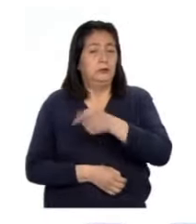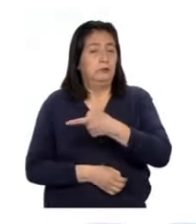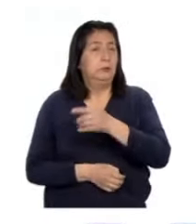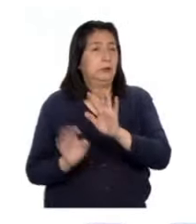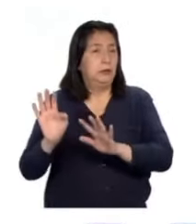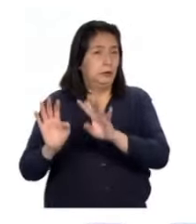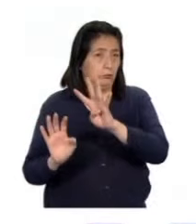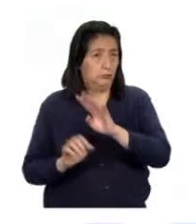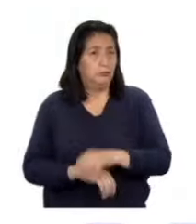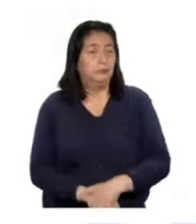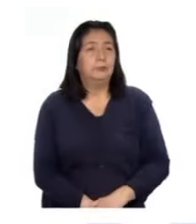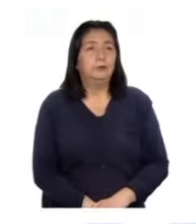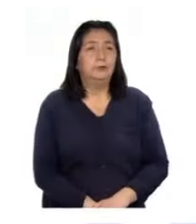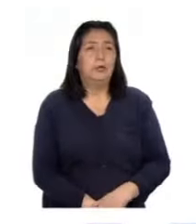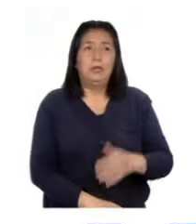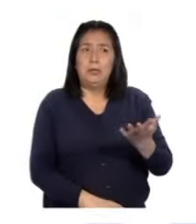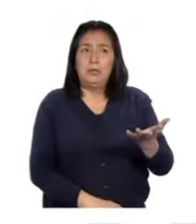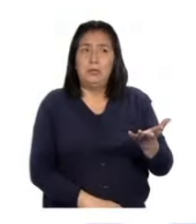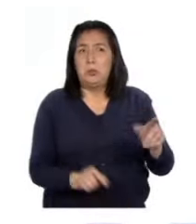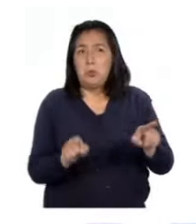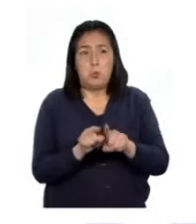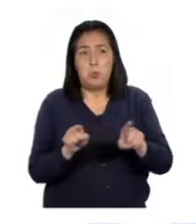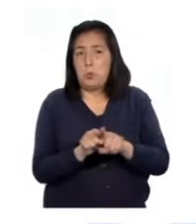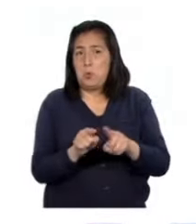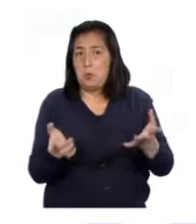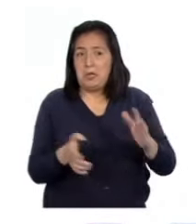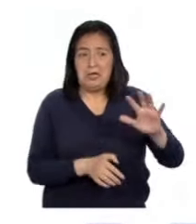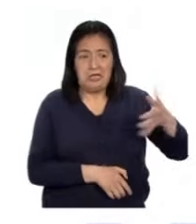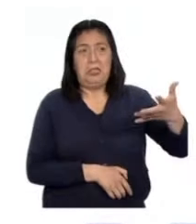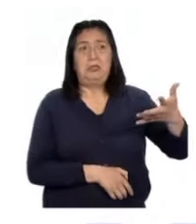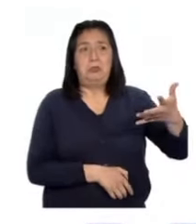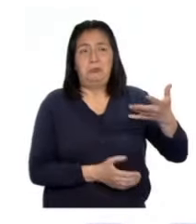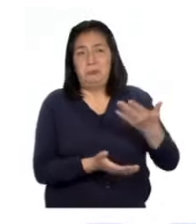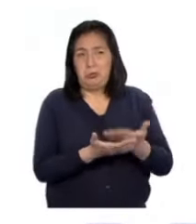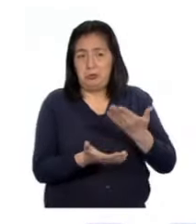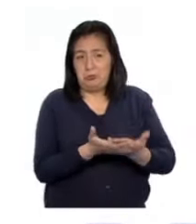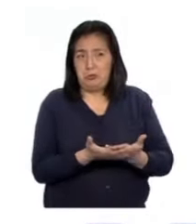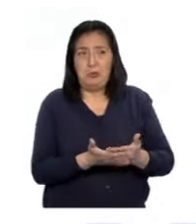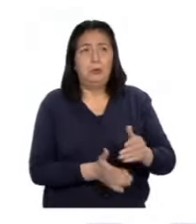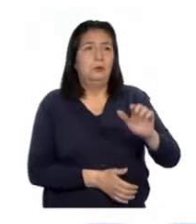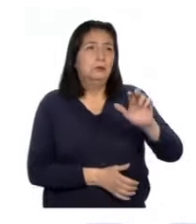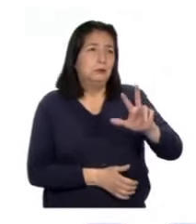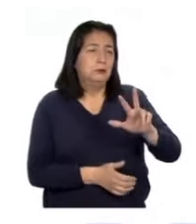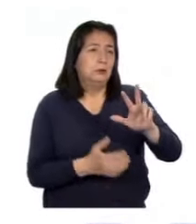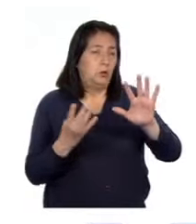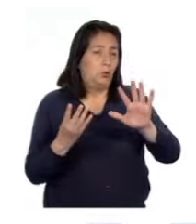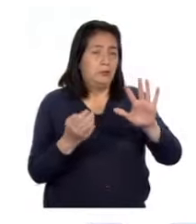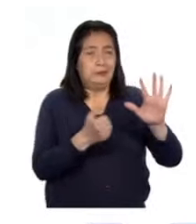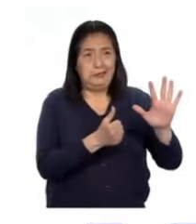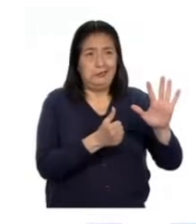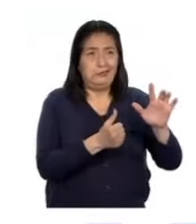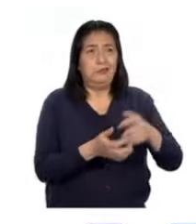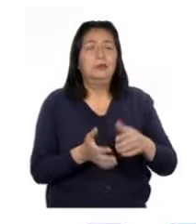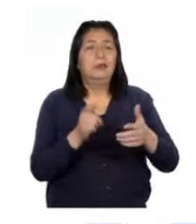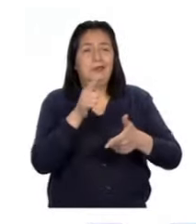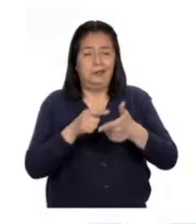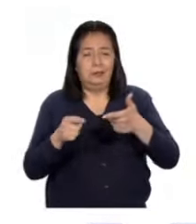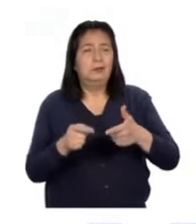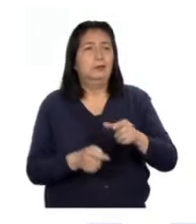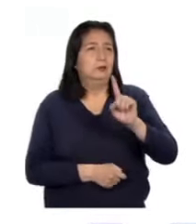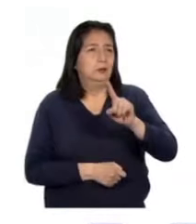,14. Y lo mismo en el quinto intento, 396 entre